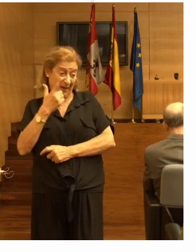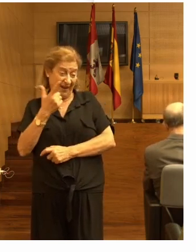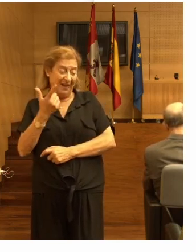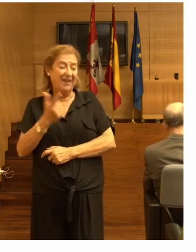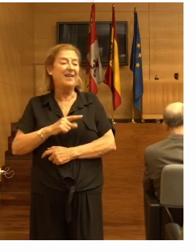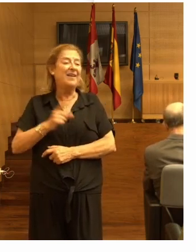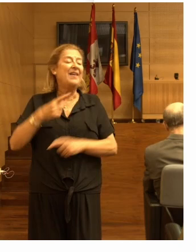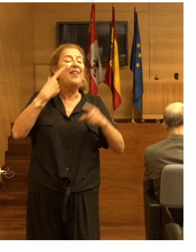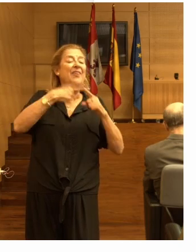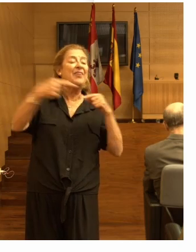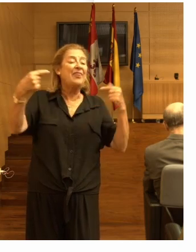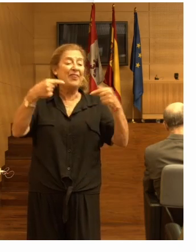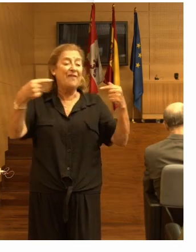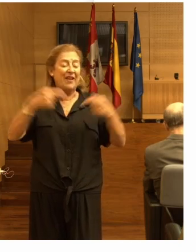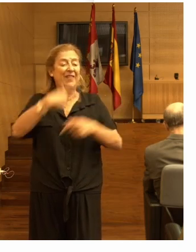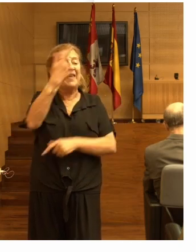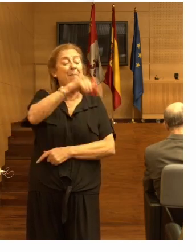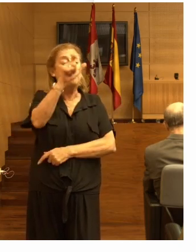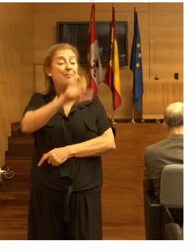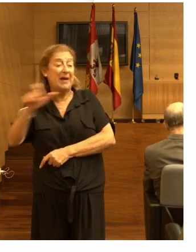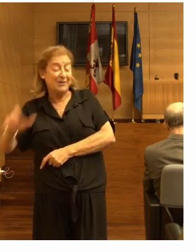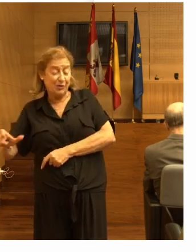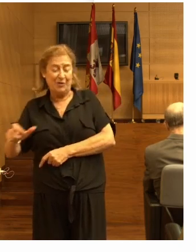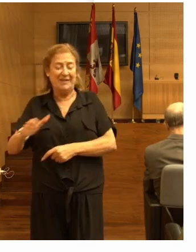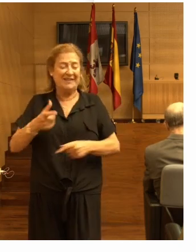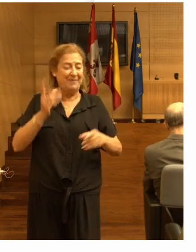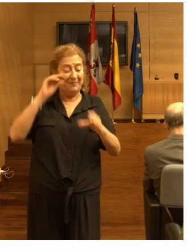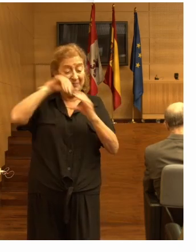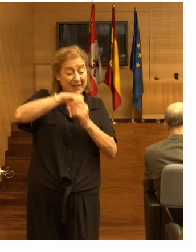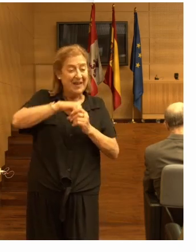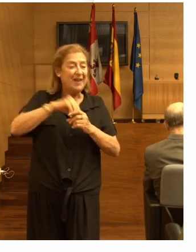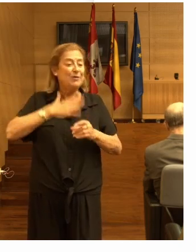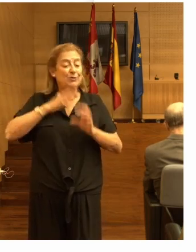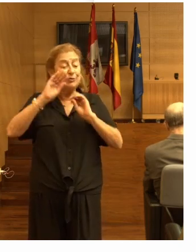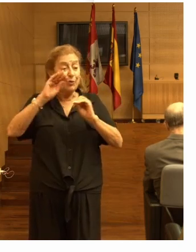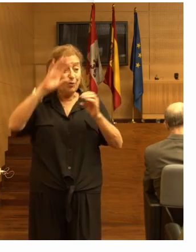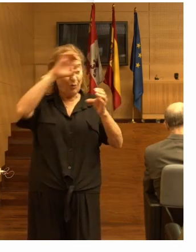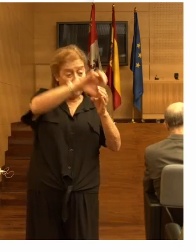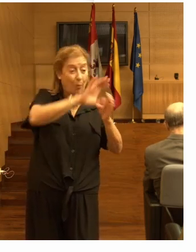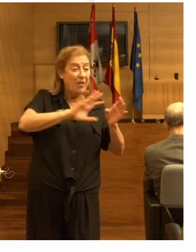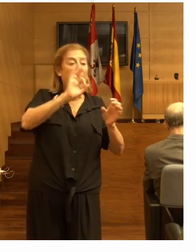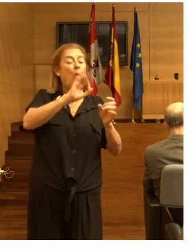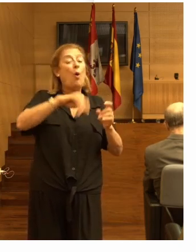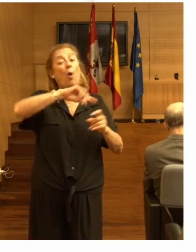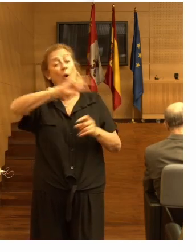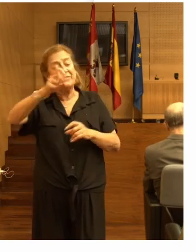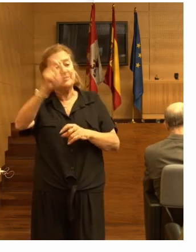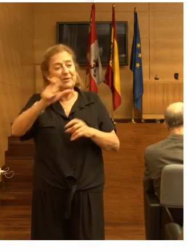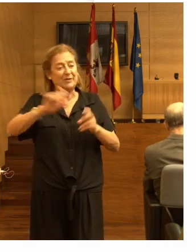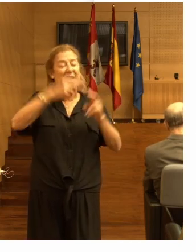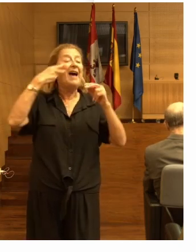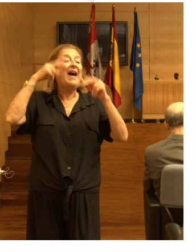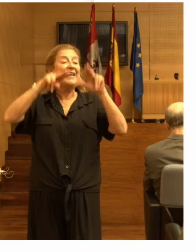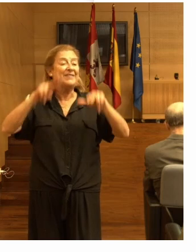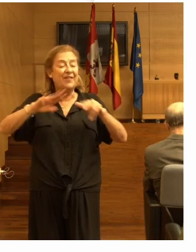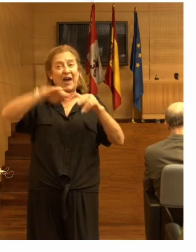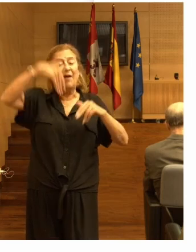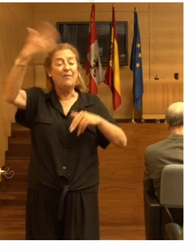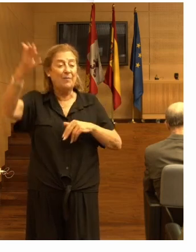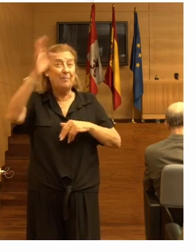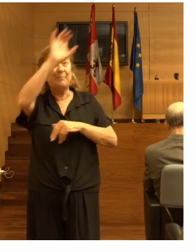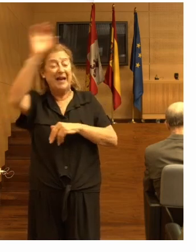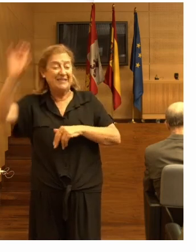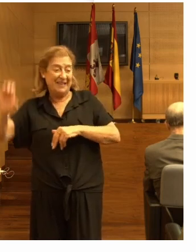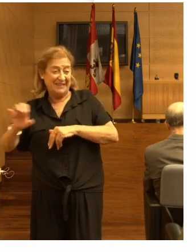la diferencia entre las personas que aún viven inmersas en su comunidad y extrapolar a las que están en residencias en algunos países.